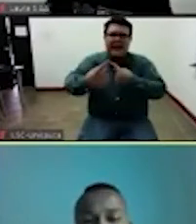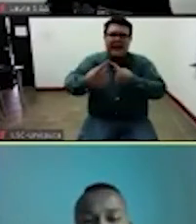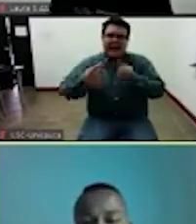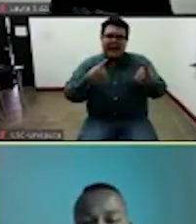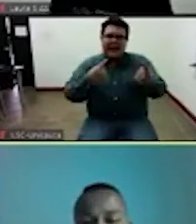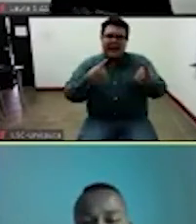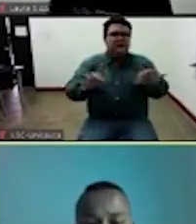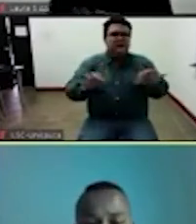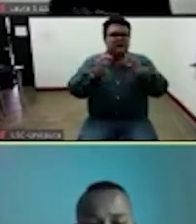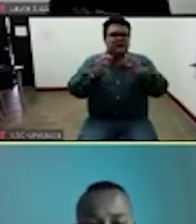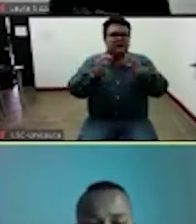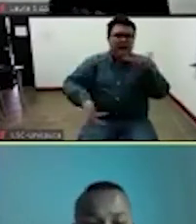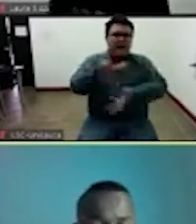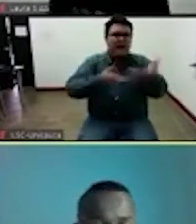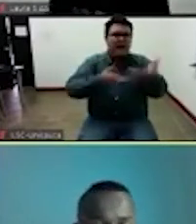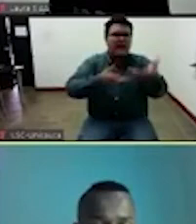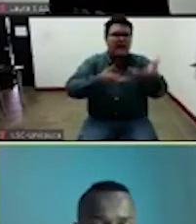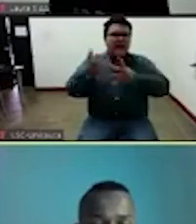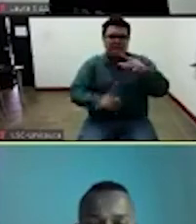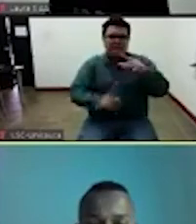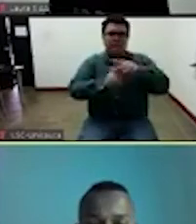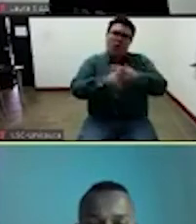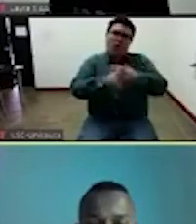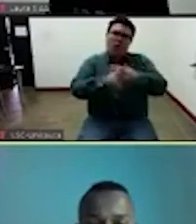iniciando o iniciar un